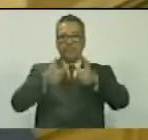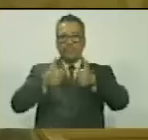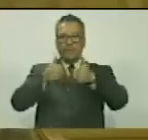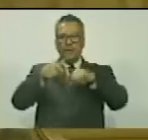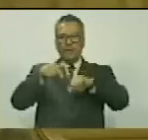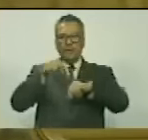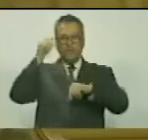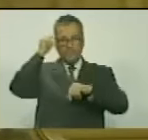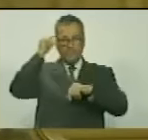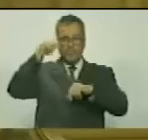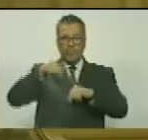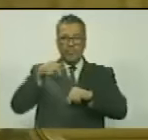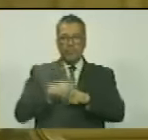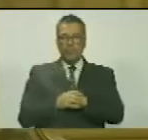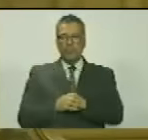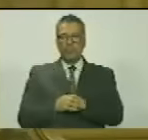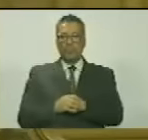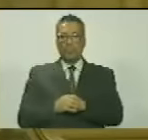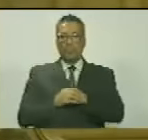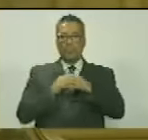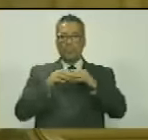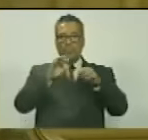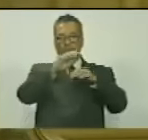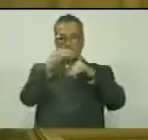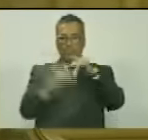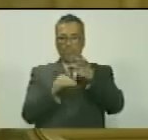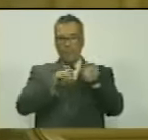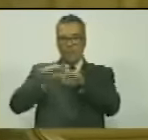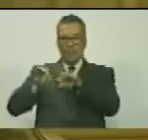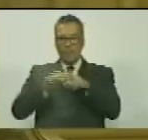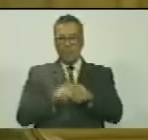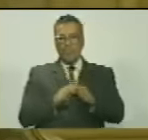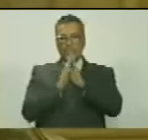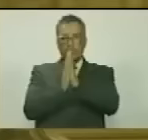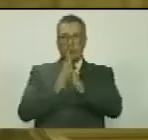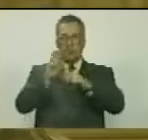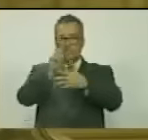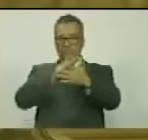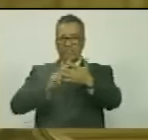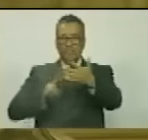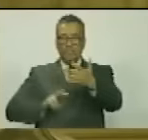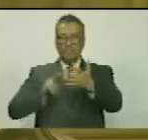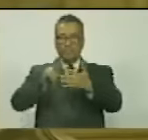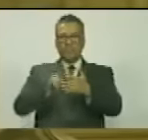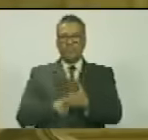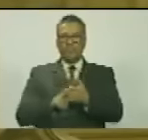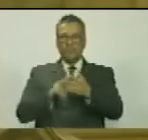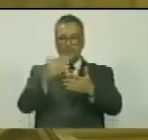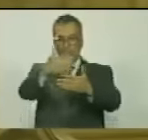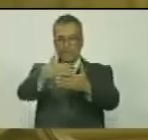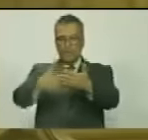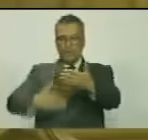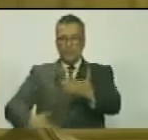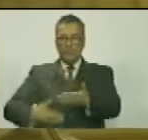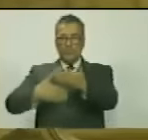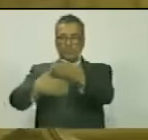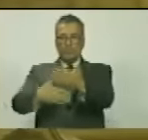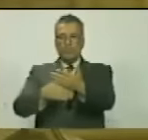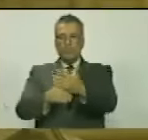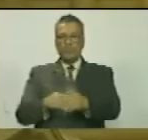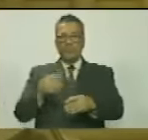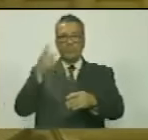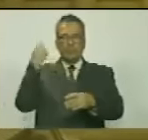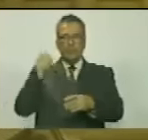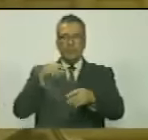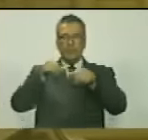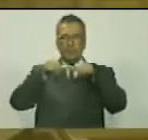sesión. Ciudadano subsecretario, sirve a sedar lectura al acta correspondiente a la